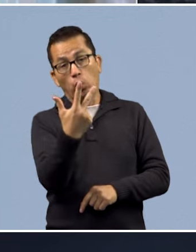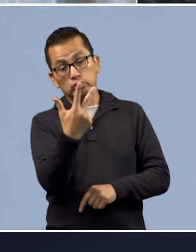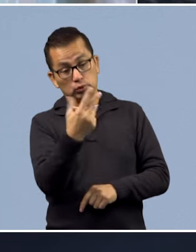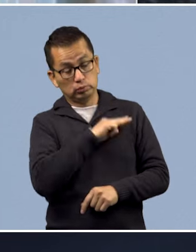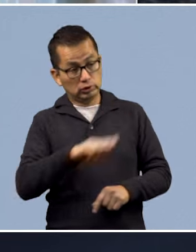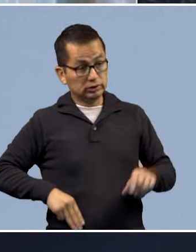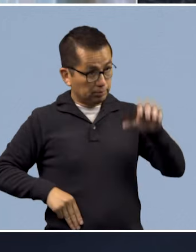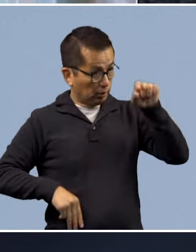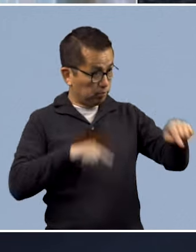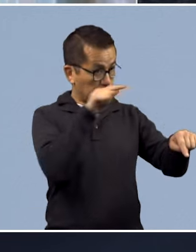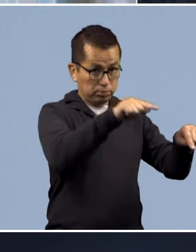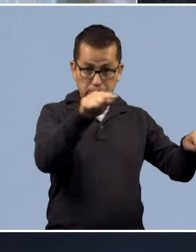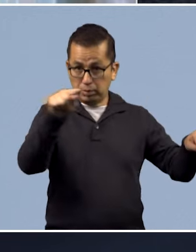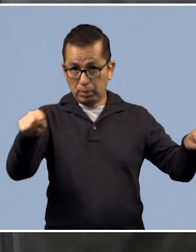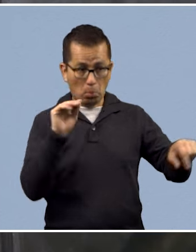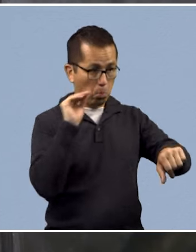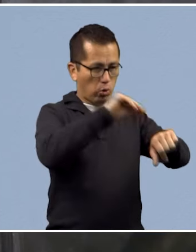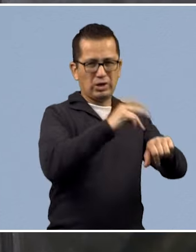metodología de Pumagua.